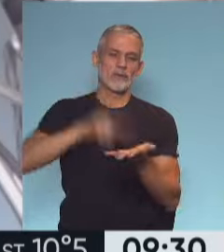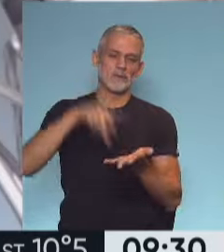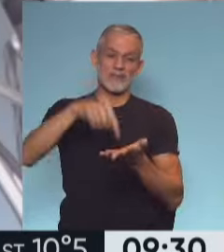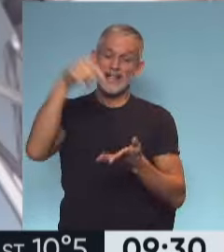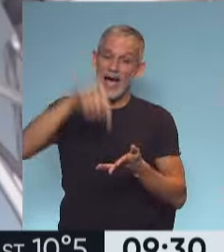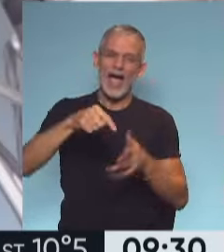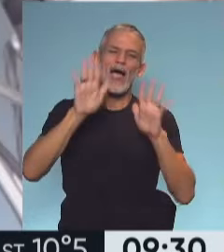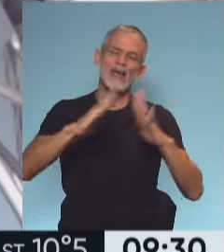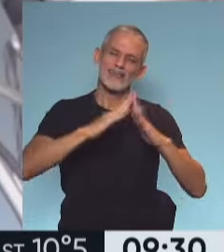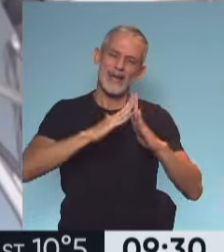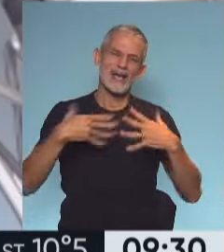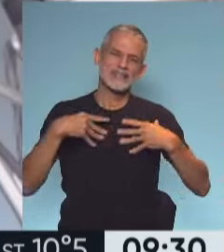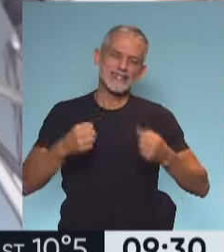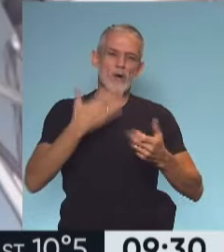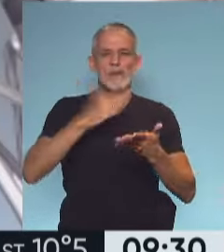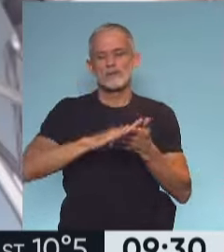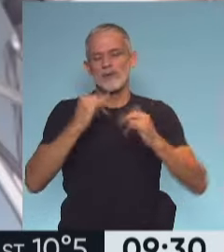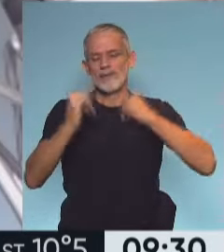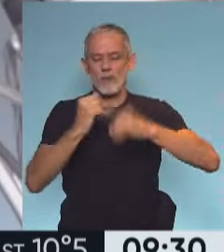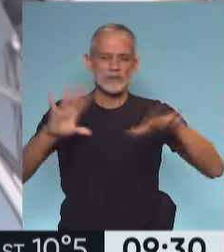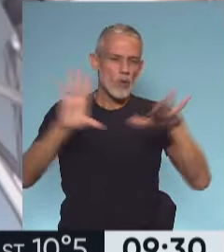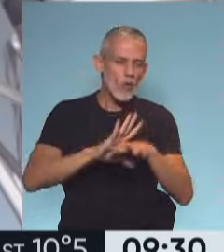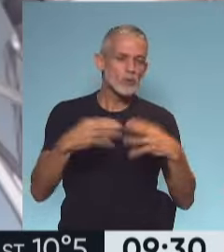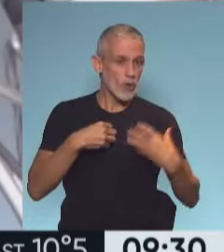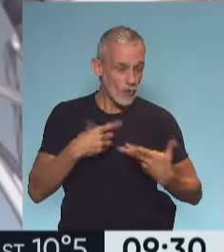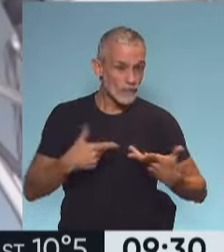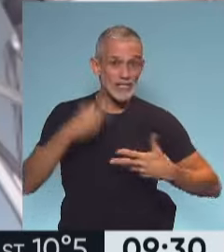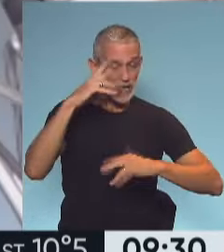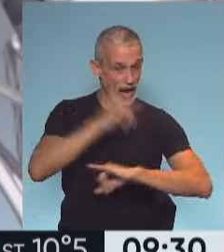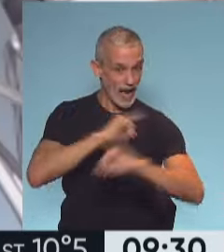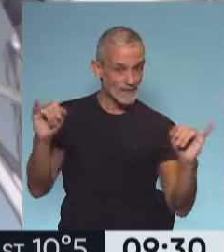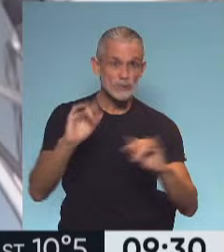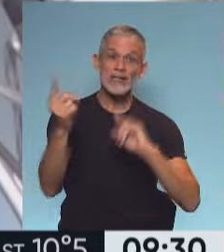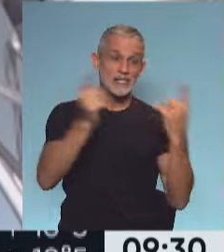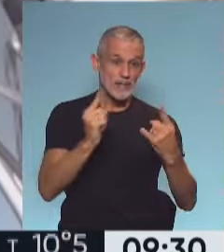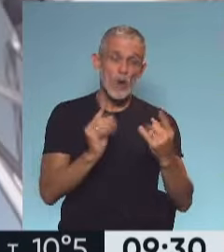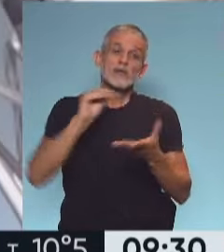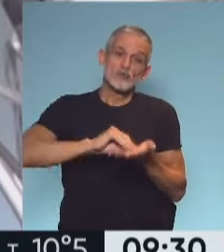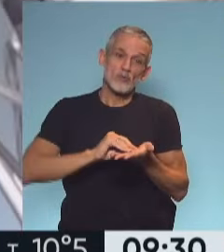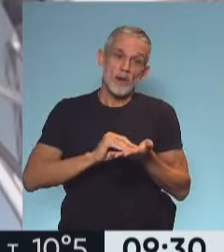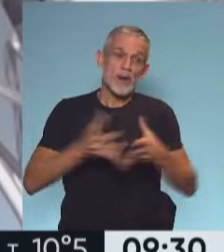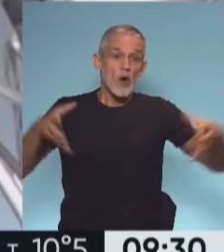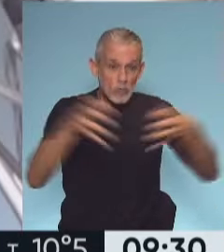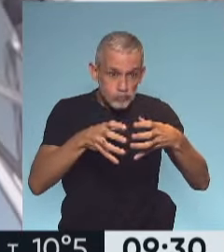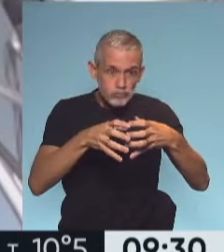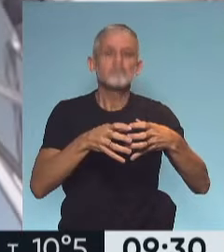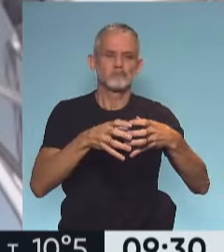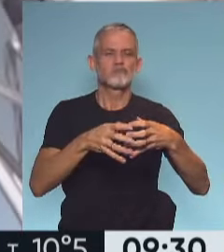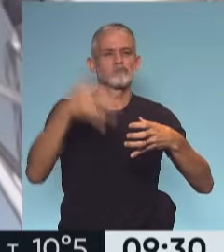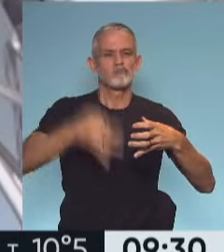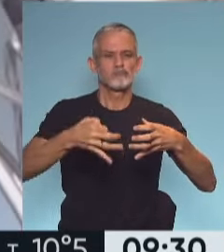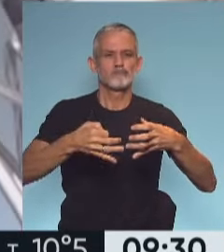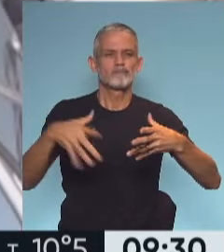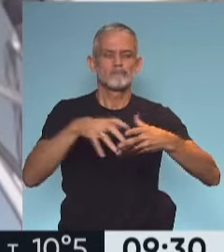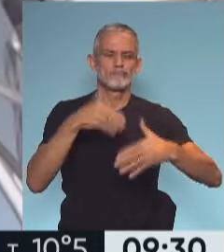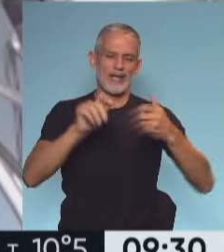aquí en Quédate en Casa Salud para hablar de salud con información precisa y confiable y recordándoles que lo individual suma pero es lo colectivo lo que definitivamente